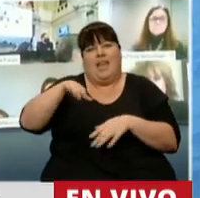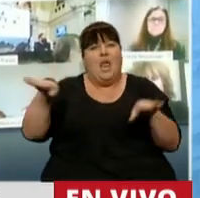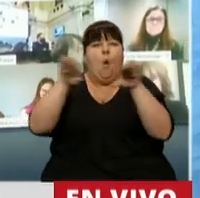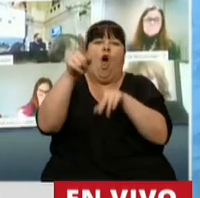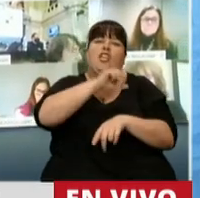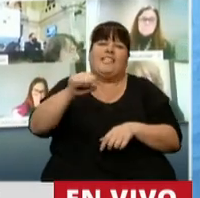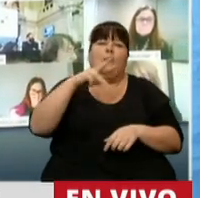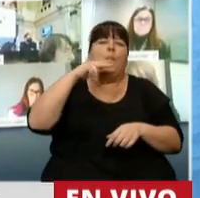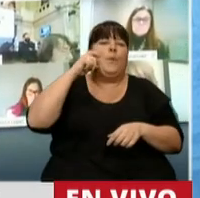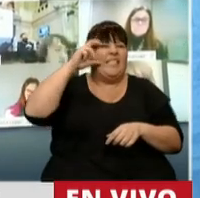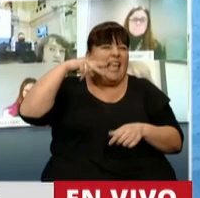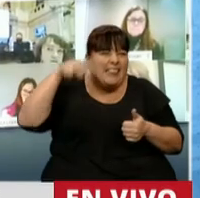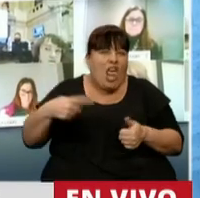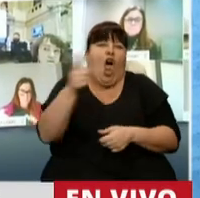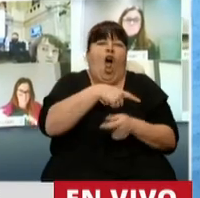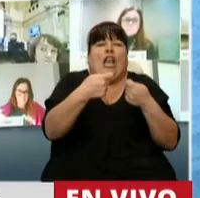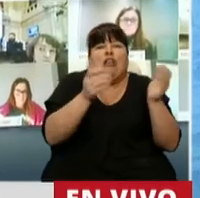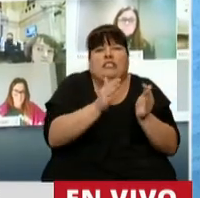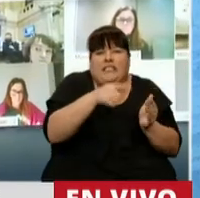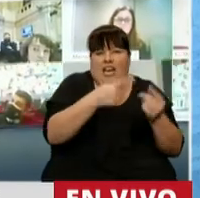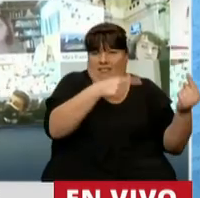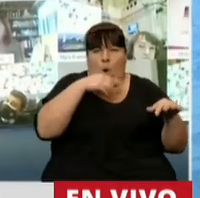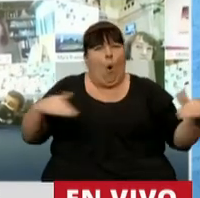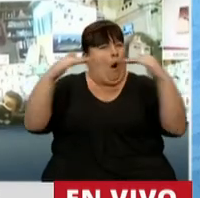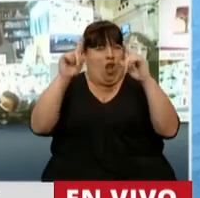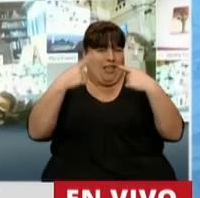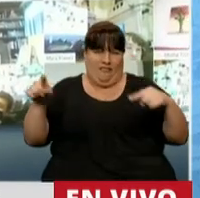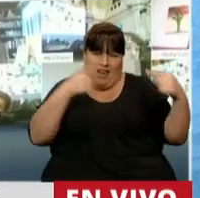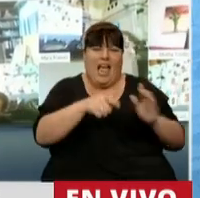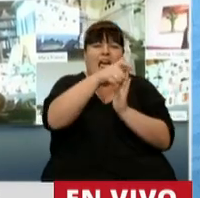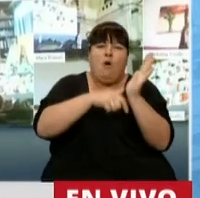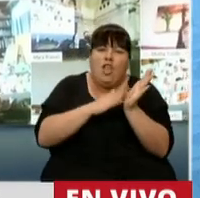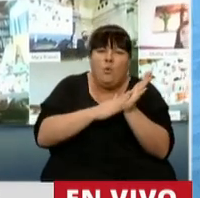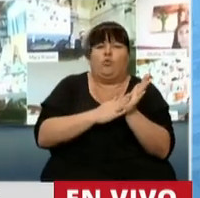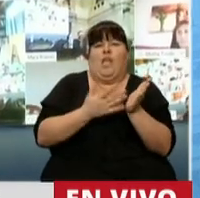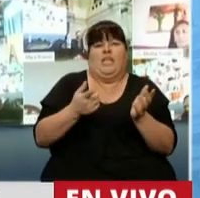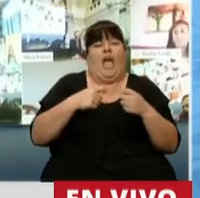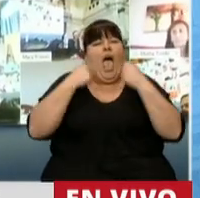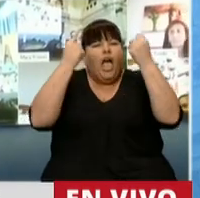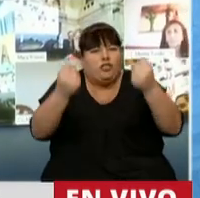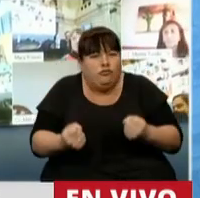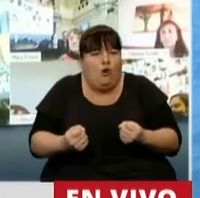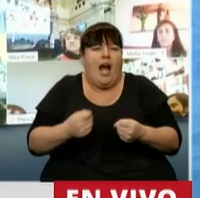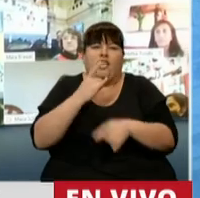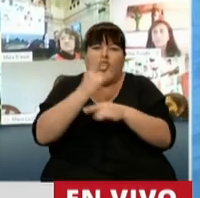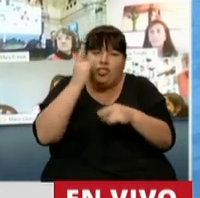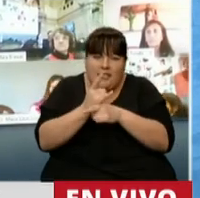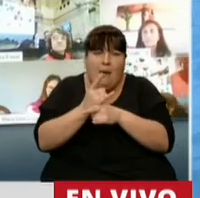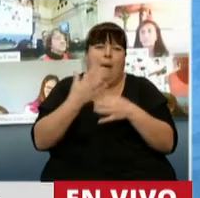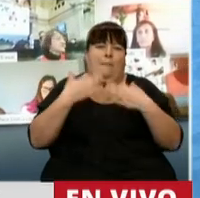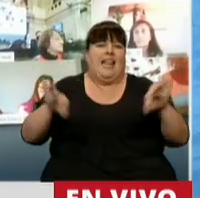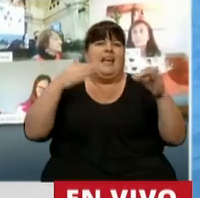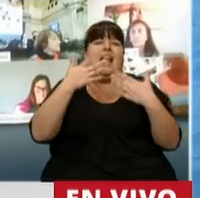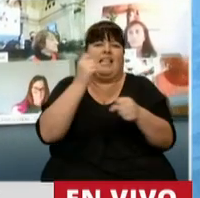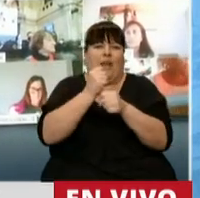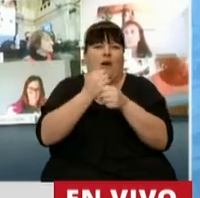estafadores como Vicentín, de los pequeños comerciantes monotributistas, autónomos, que se esforzaron siempre para subsistir